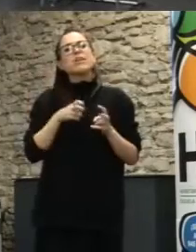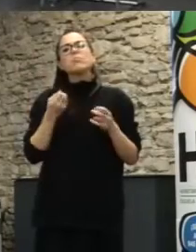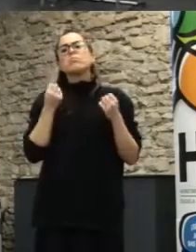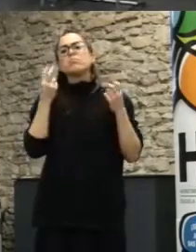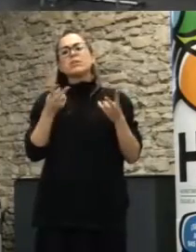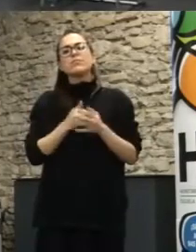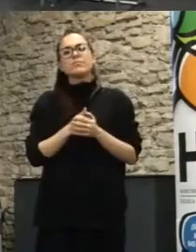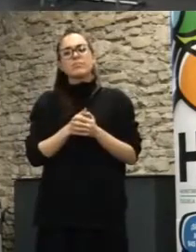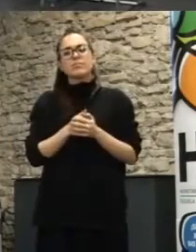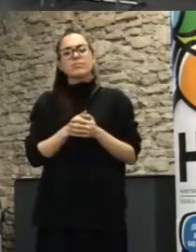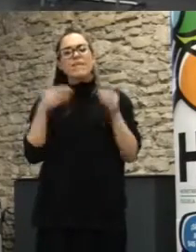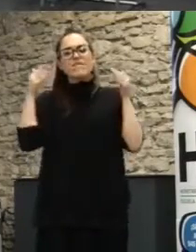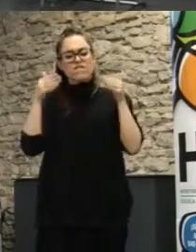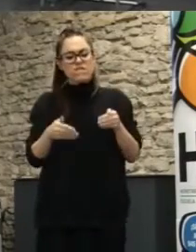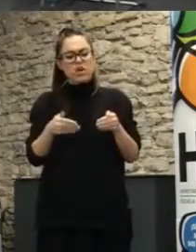experimental e innovación pública.